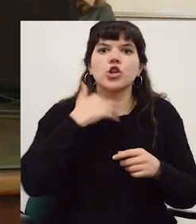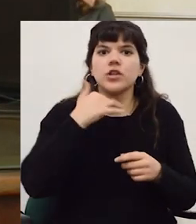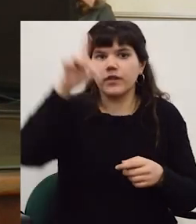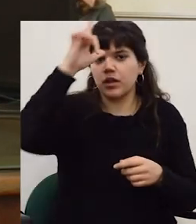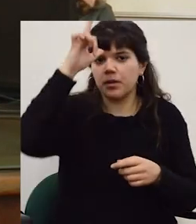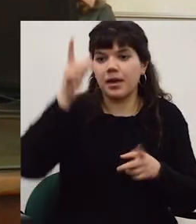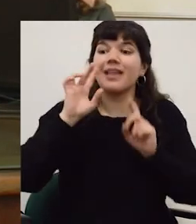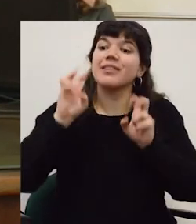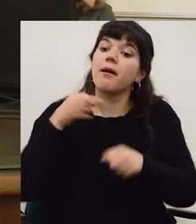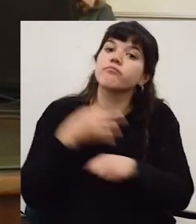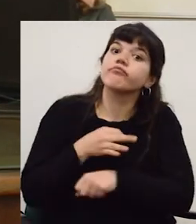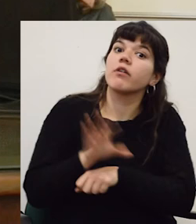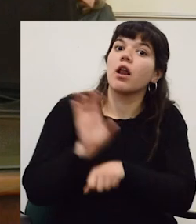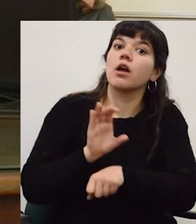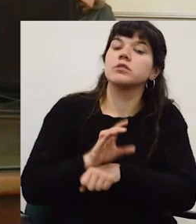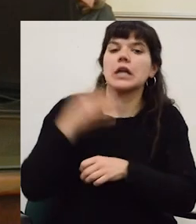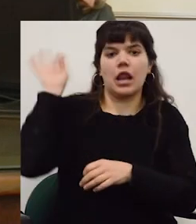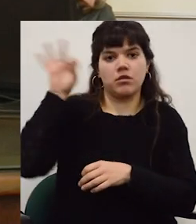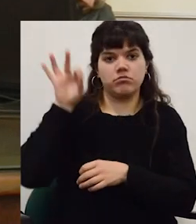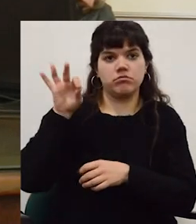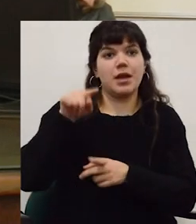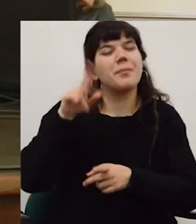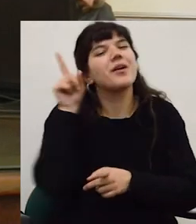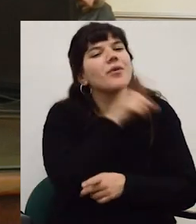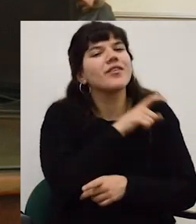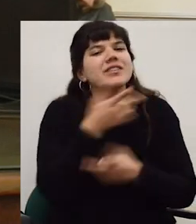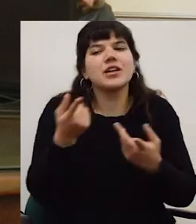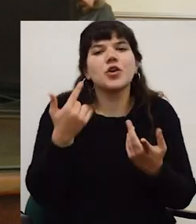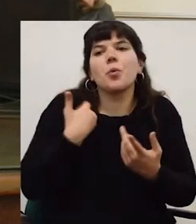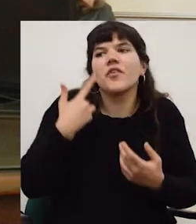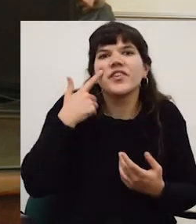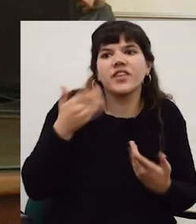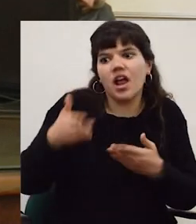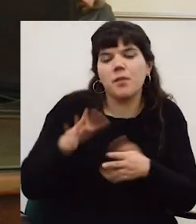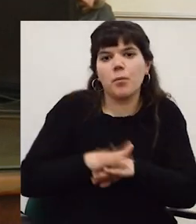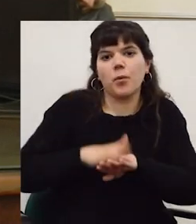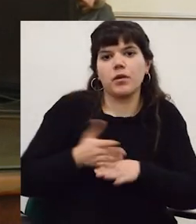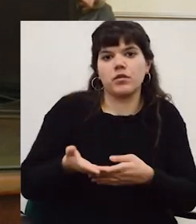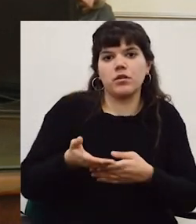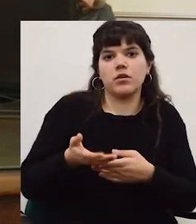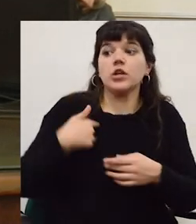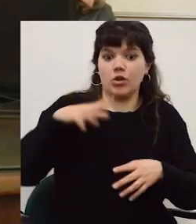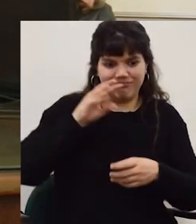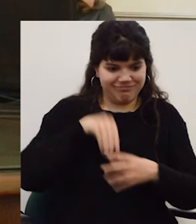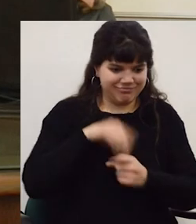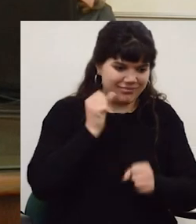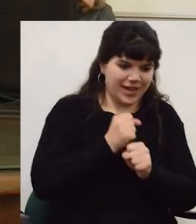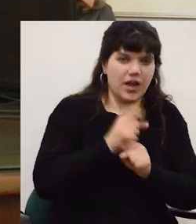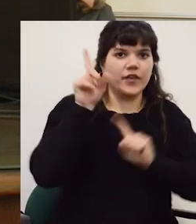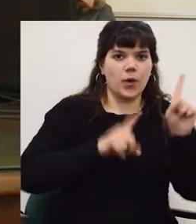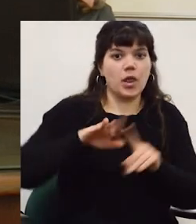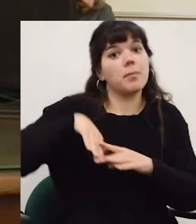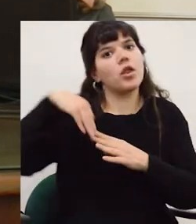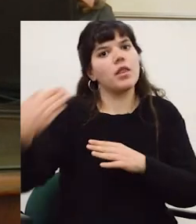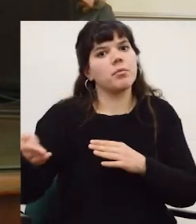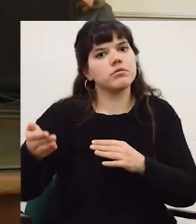inglés o sea aunque la gente no sepa alemán igual académicamente funciona lo que pasa que lo que es difícil es la vida porque una